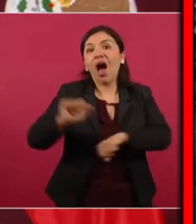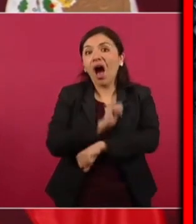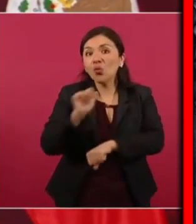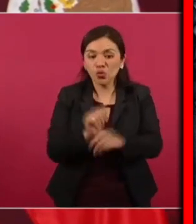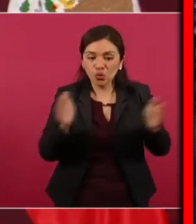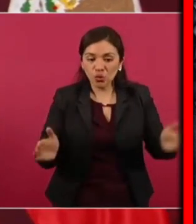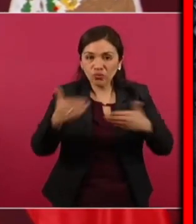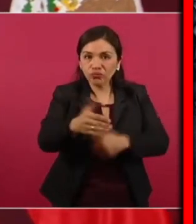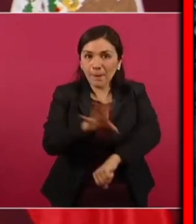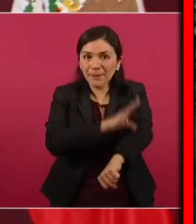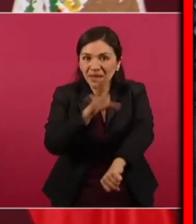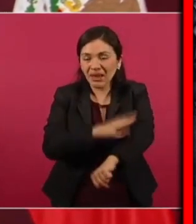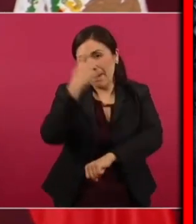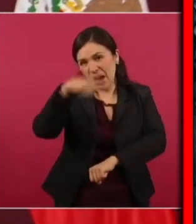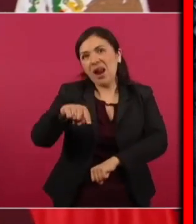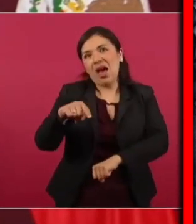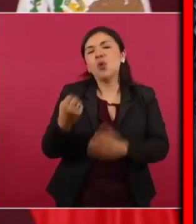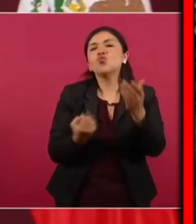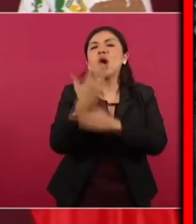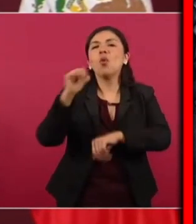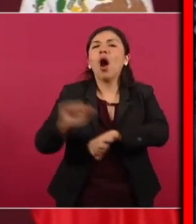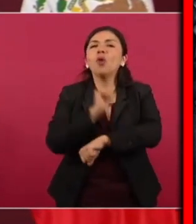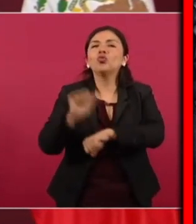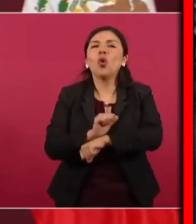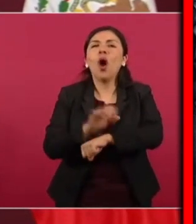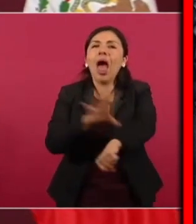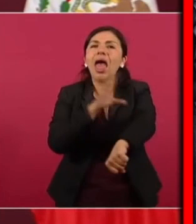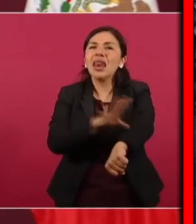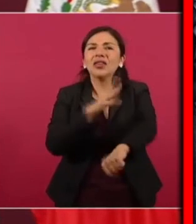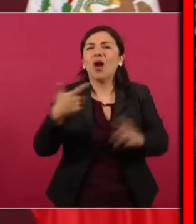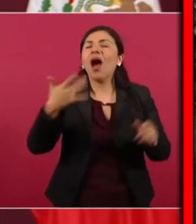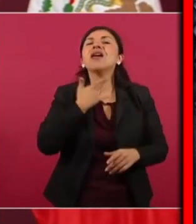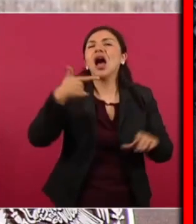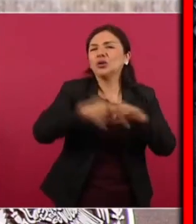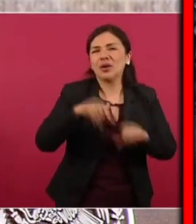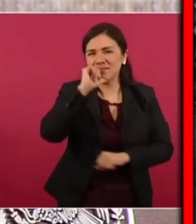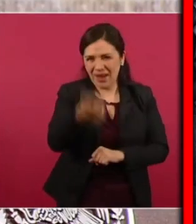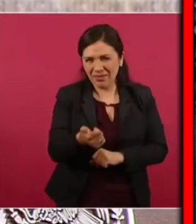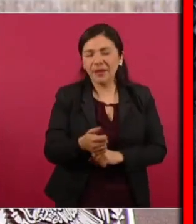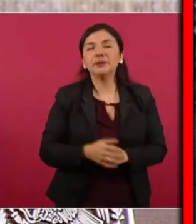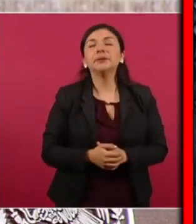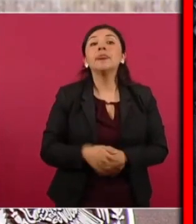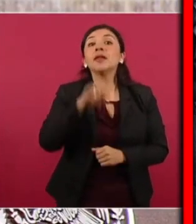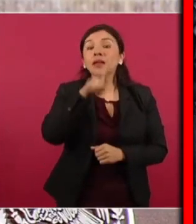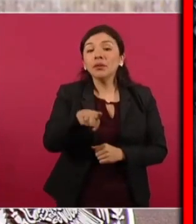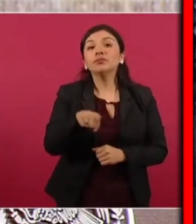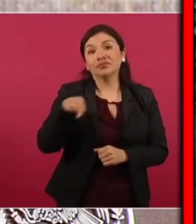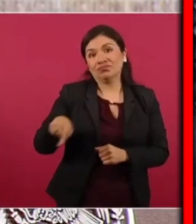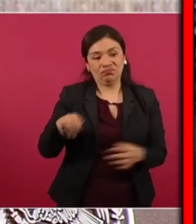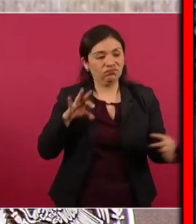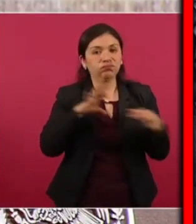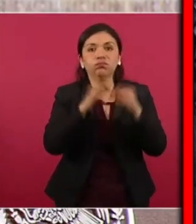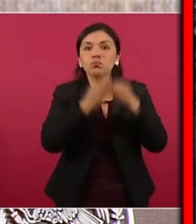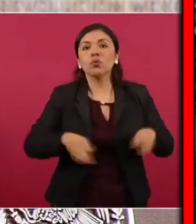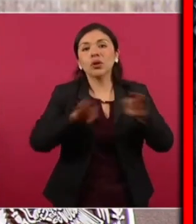eléctricos está muy vinculado a la industria automotriz